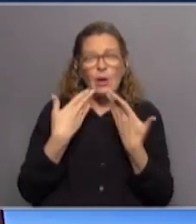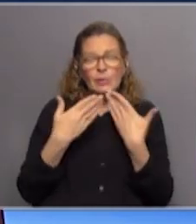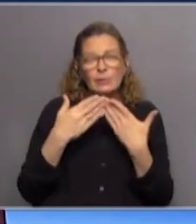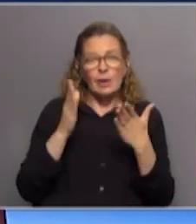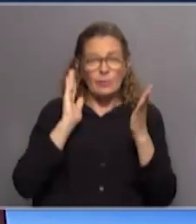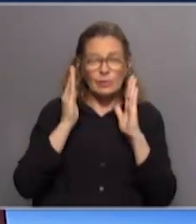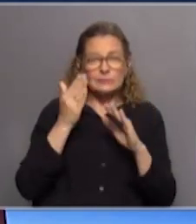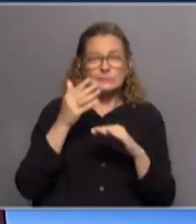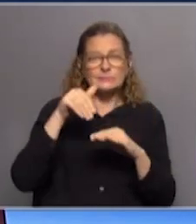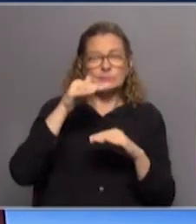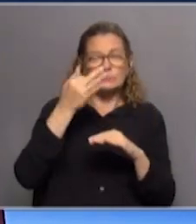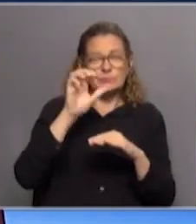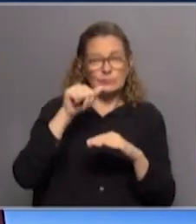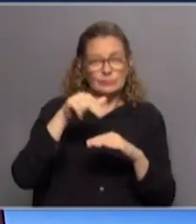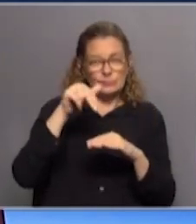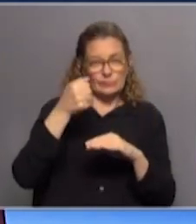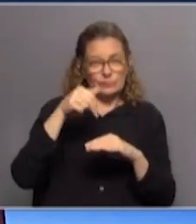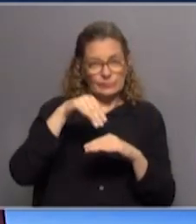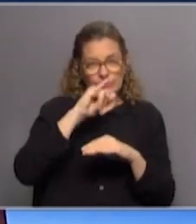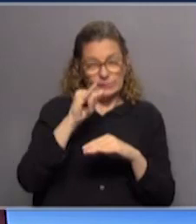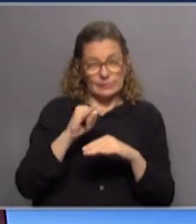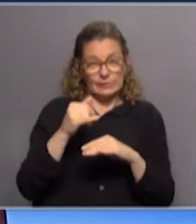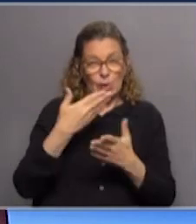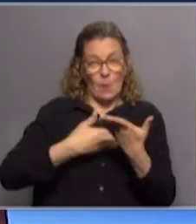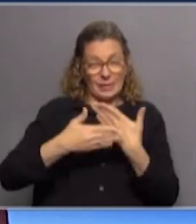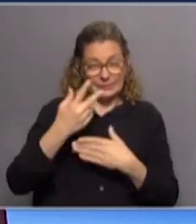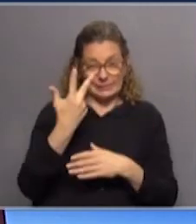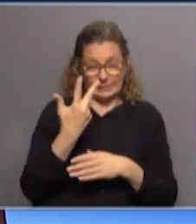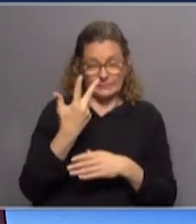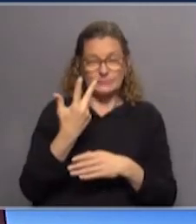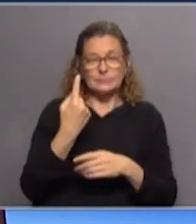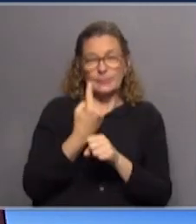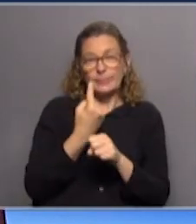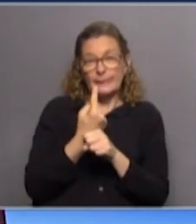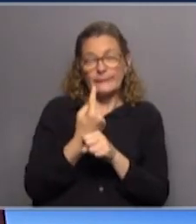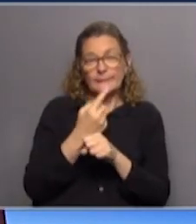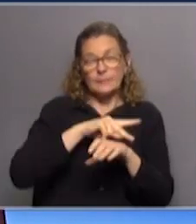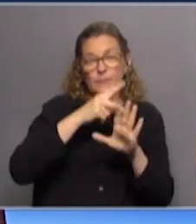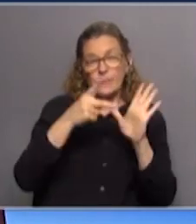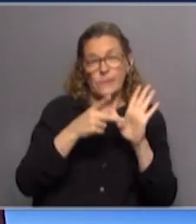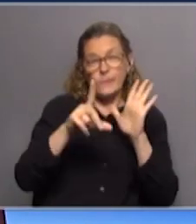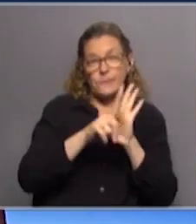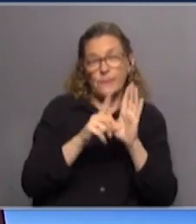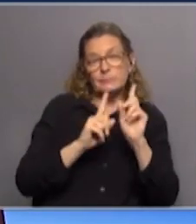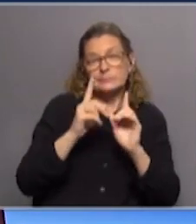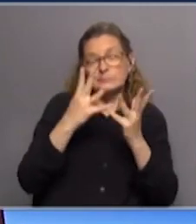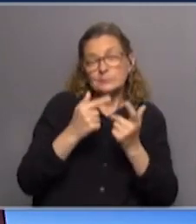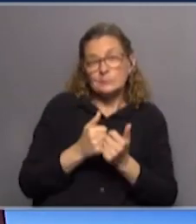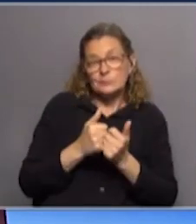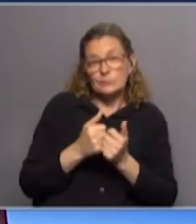el abogado Martín Fernández, que nos hizo tres puntualizaciones que estaría bueno compartir con ustedes. Primero es que este proyecto de ley, de alguna manera,